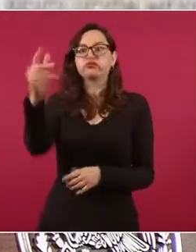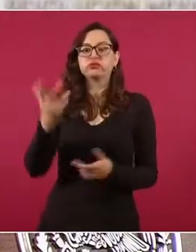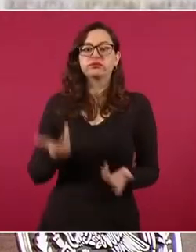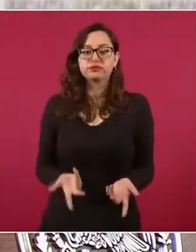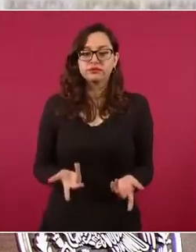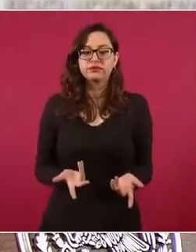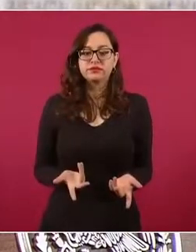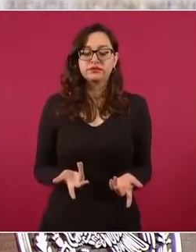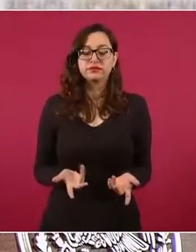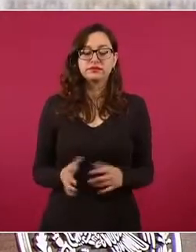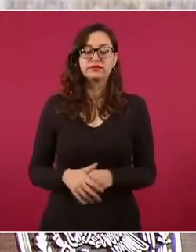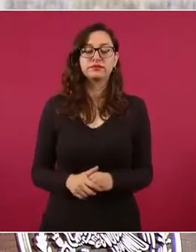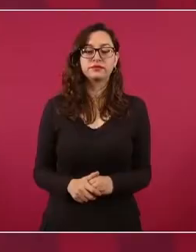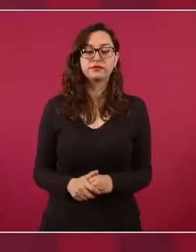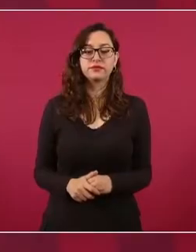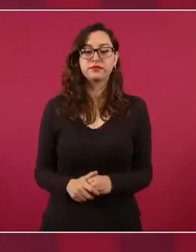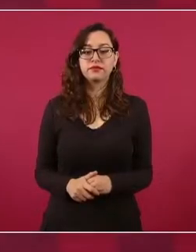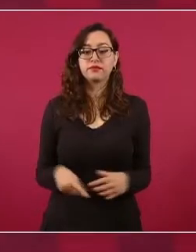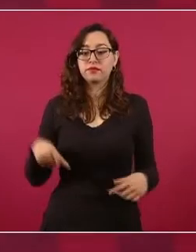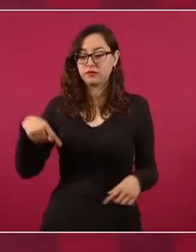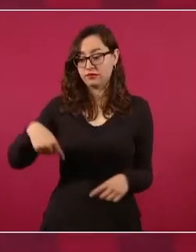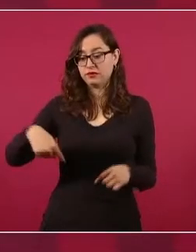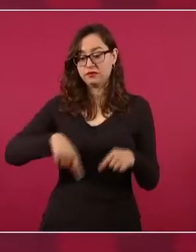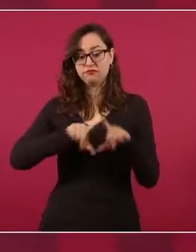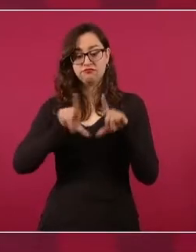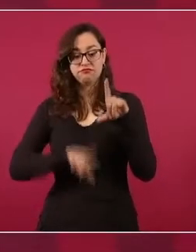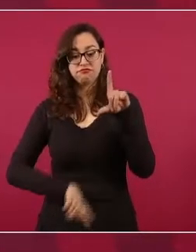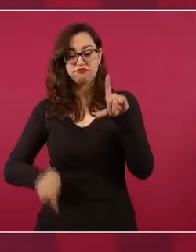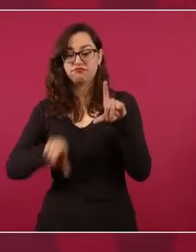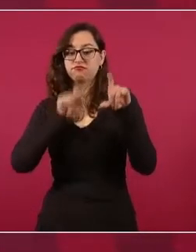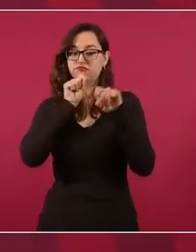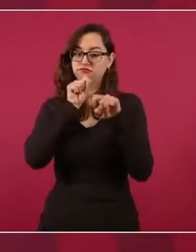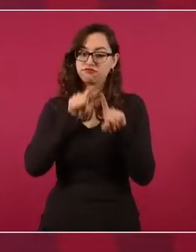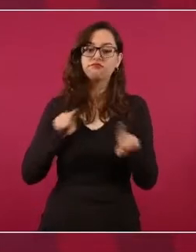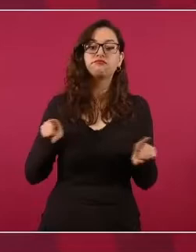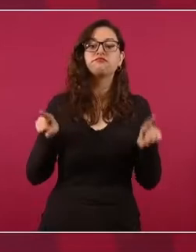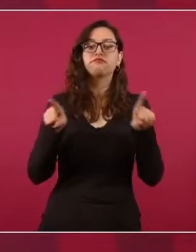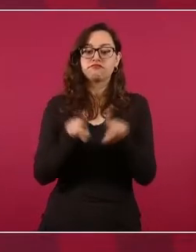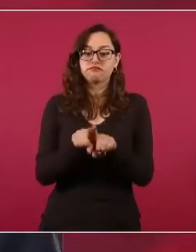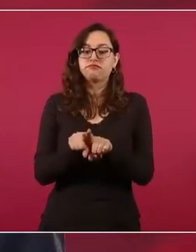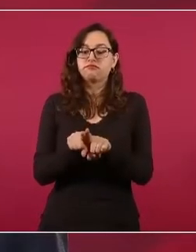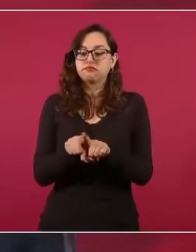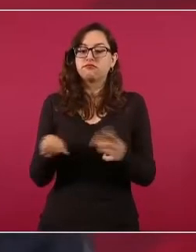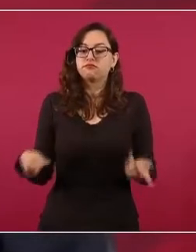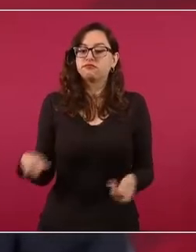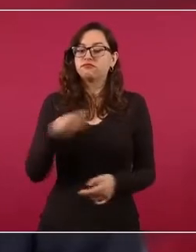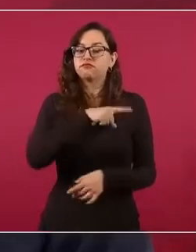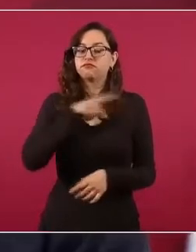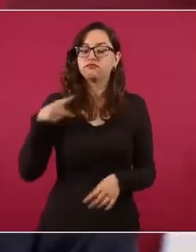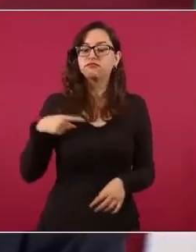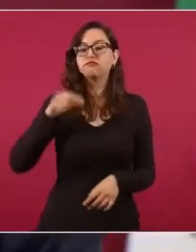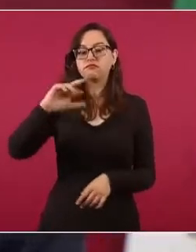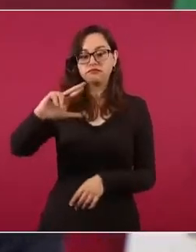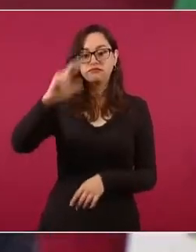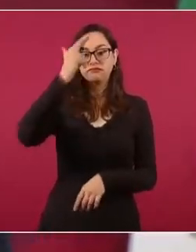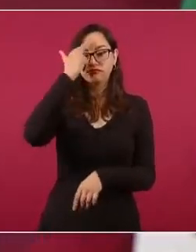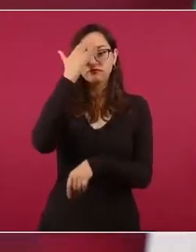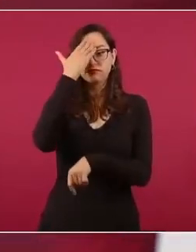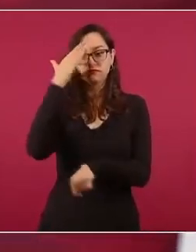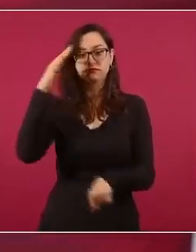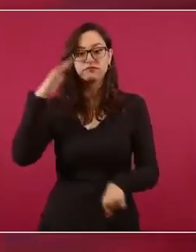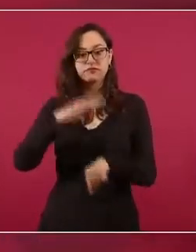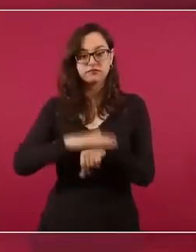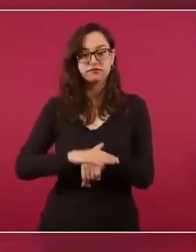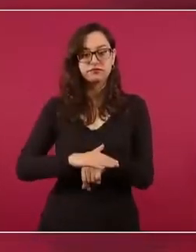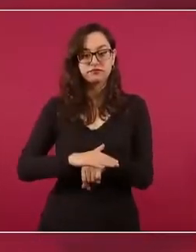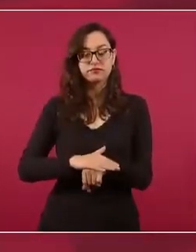En el caso de nuestro país, no olvidemos que cuando se lleva a cabo la